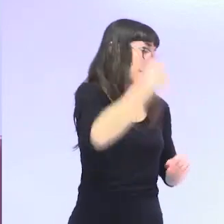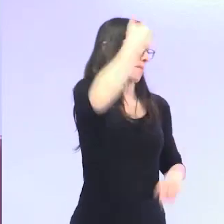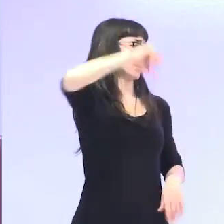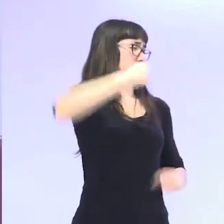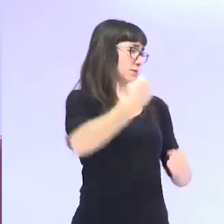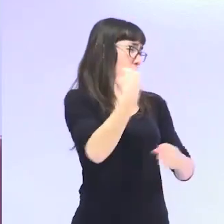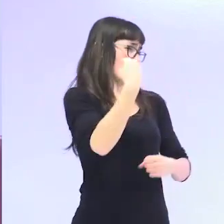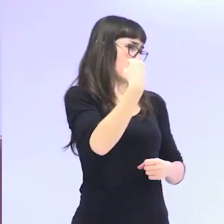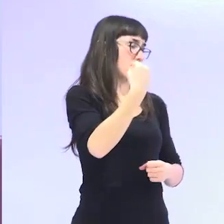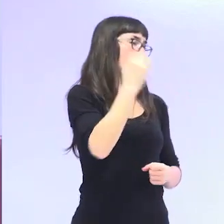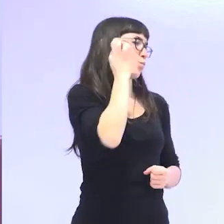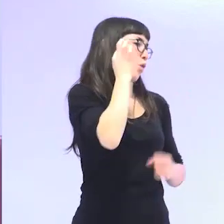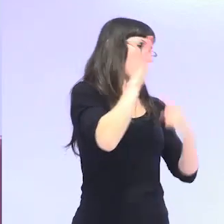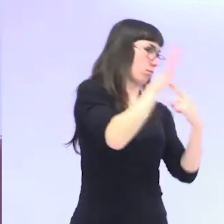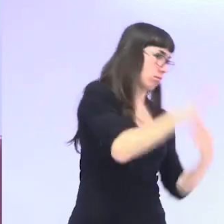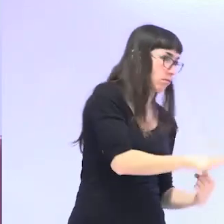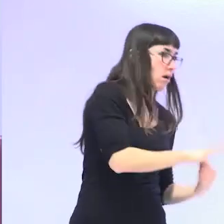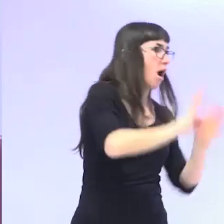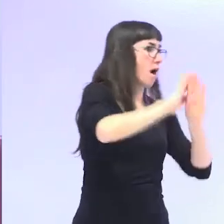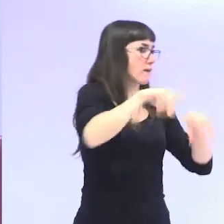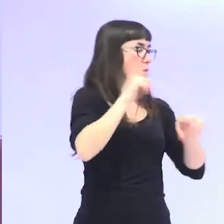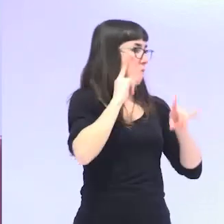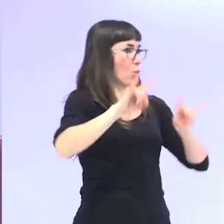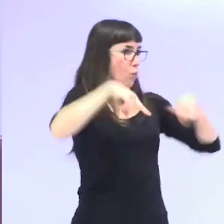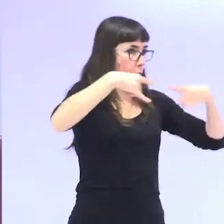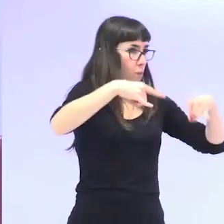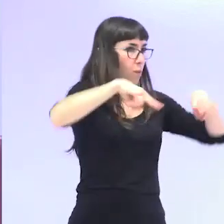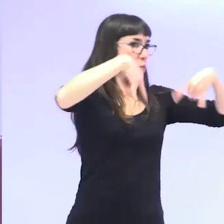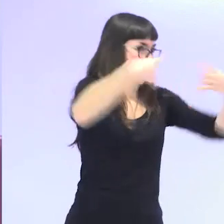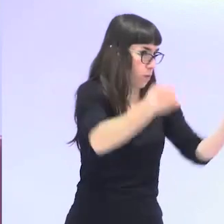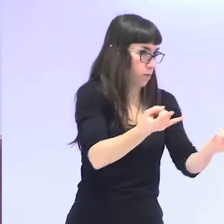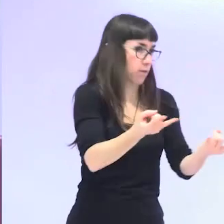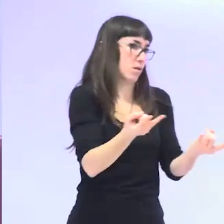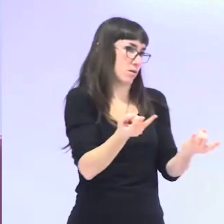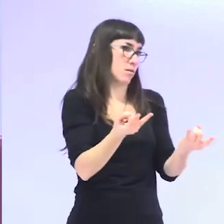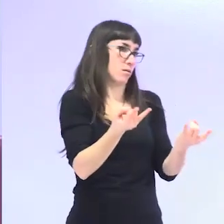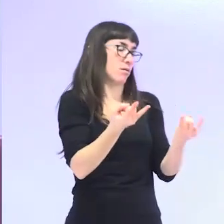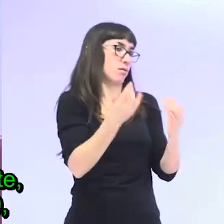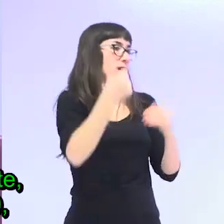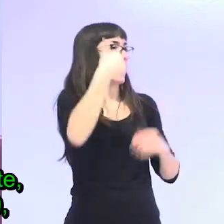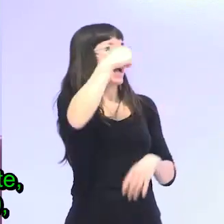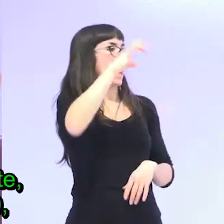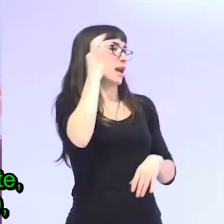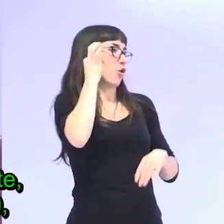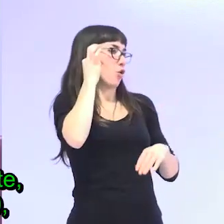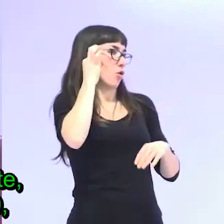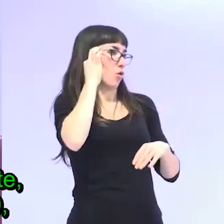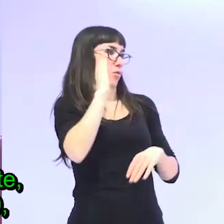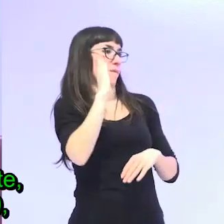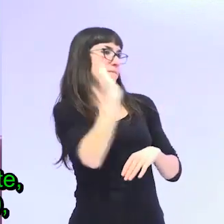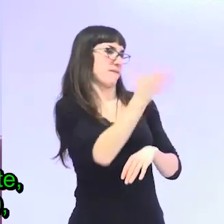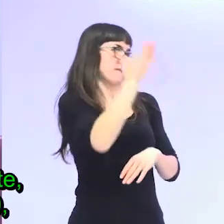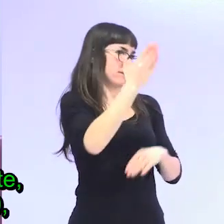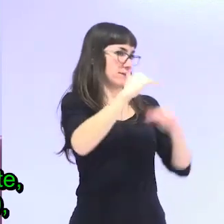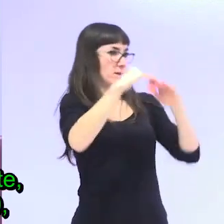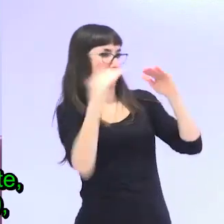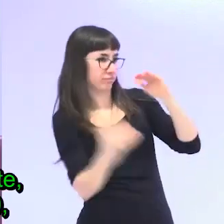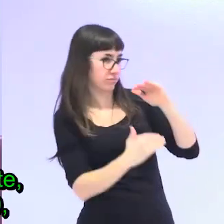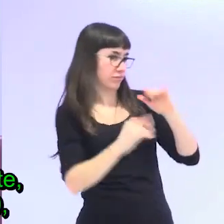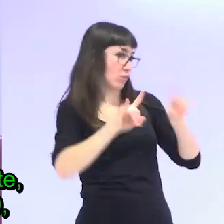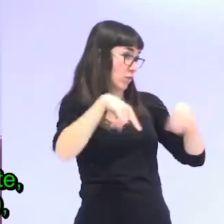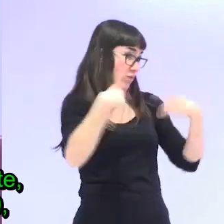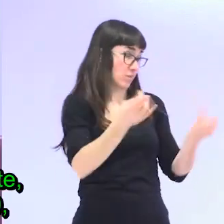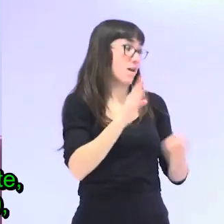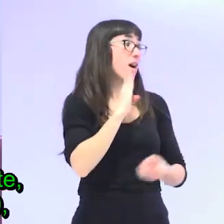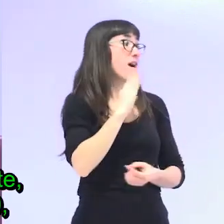vivimos, pues observamos que existe un doble rasero para envejecer según el género. Y como decía Begoña, pues evidentemente